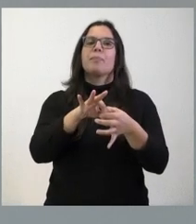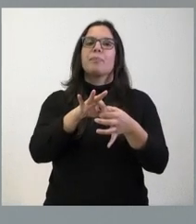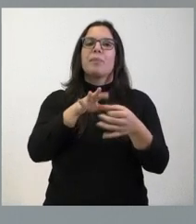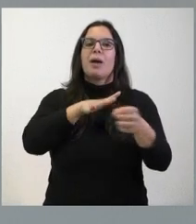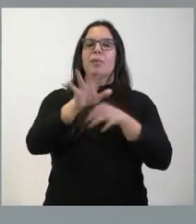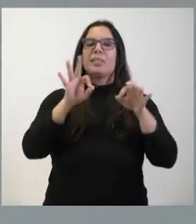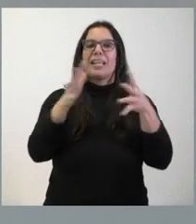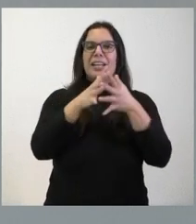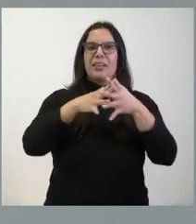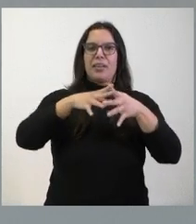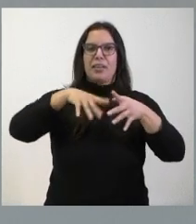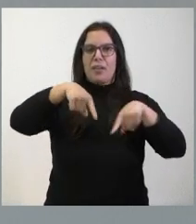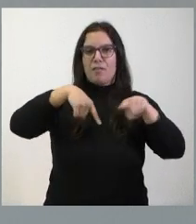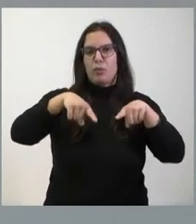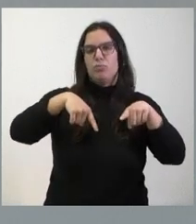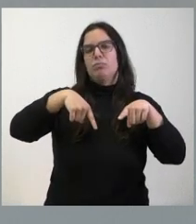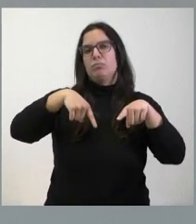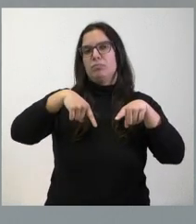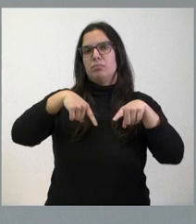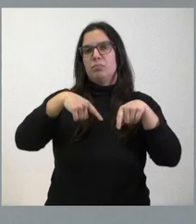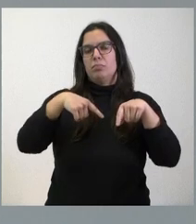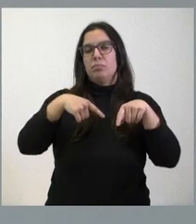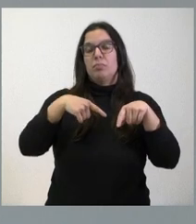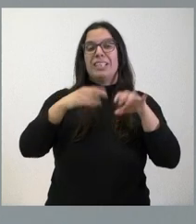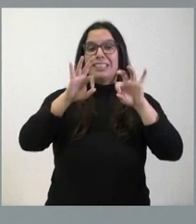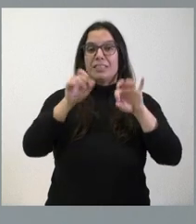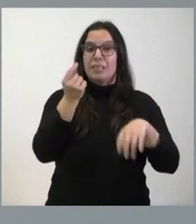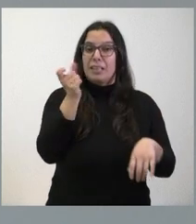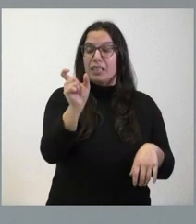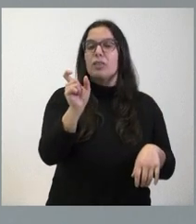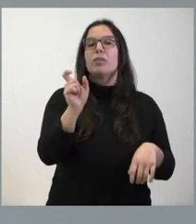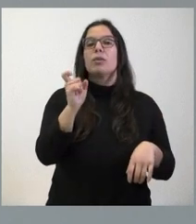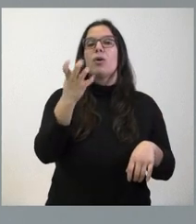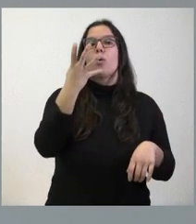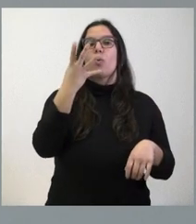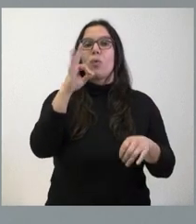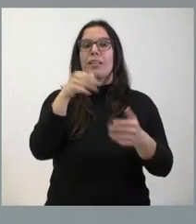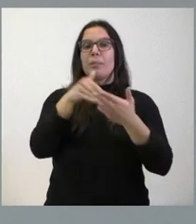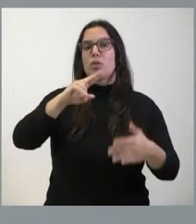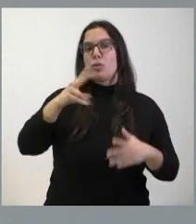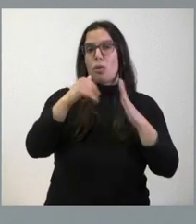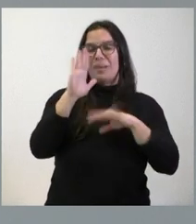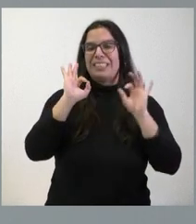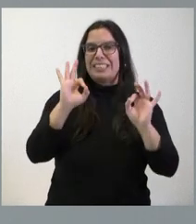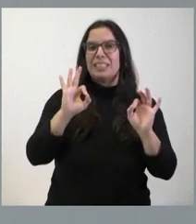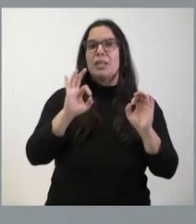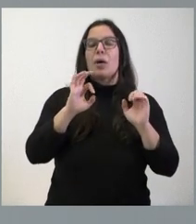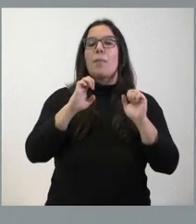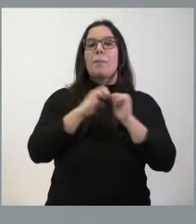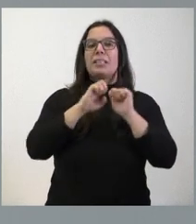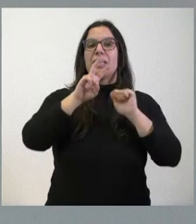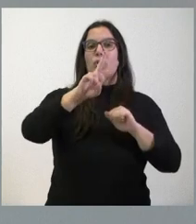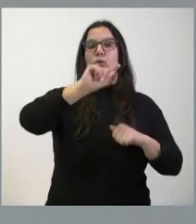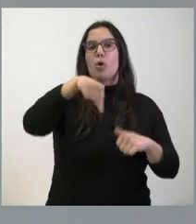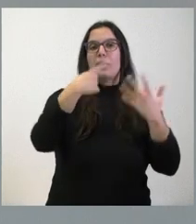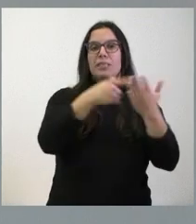infraestructuras y del transporte, por un importe superior a los 40 millones de euros, en concreto 22,6 millones